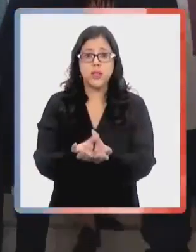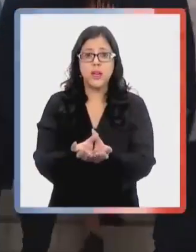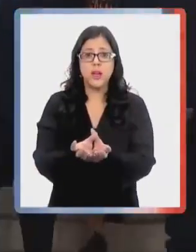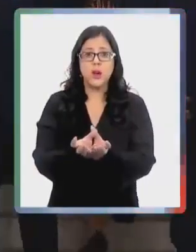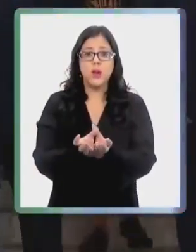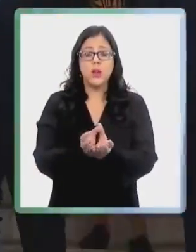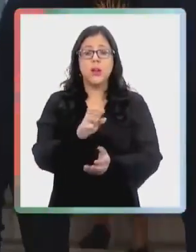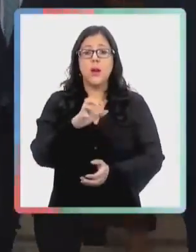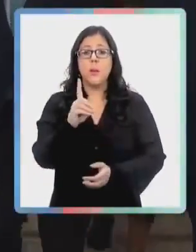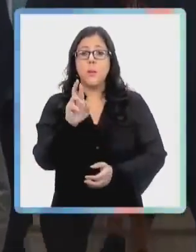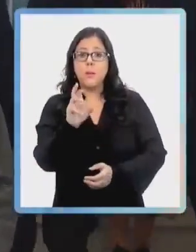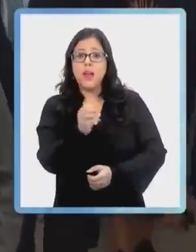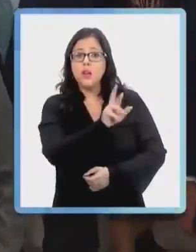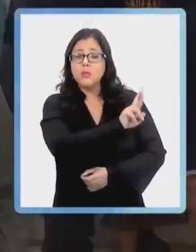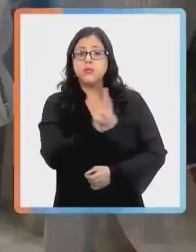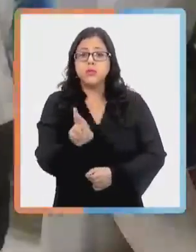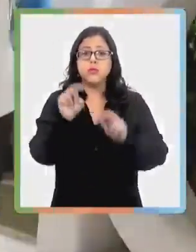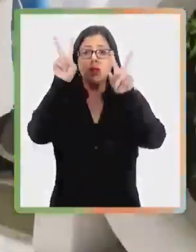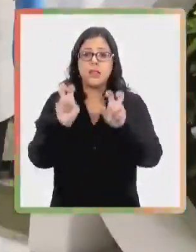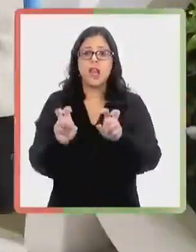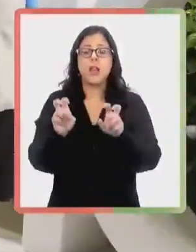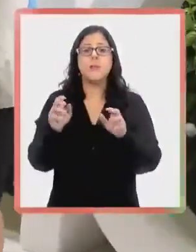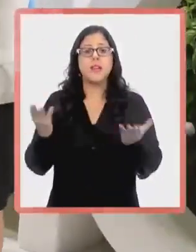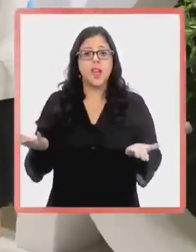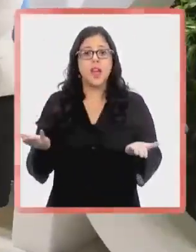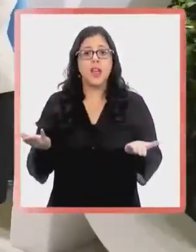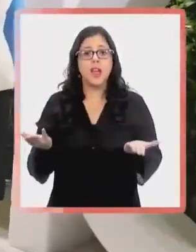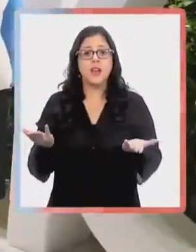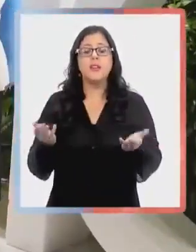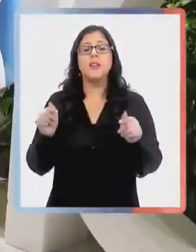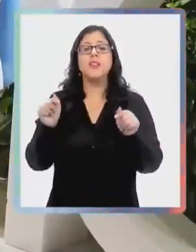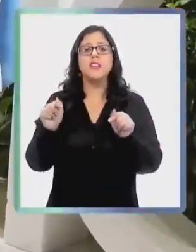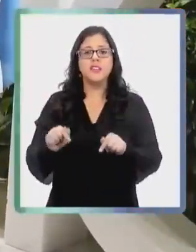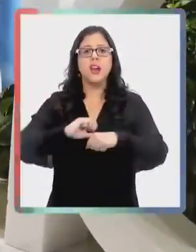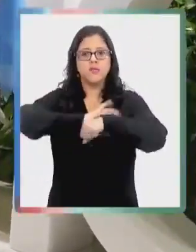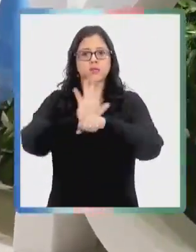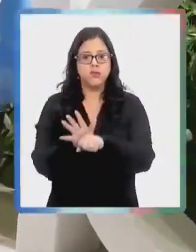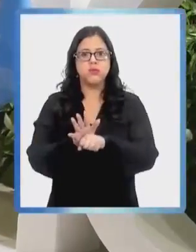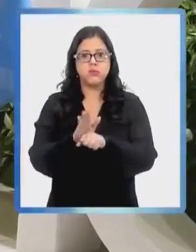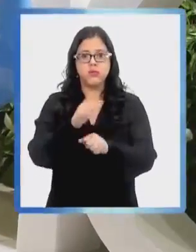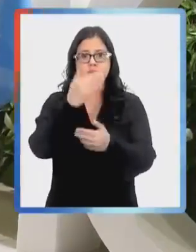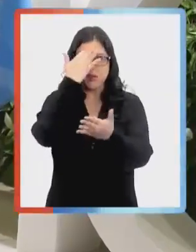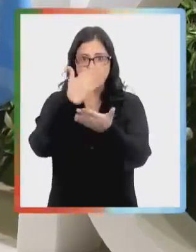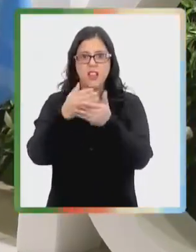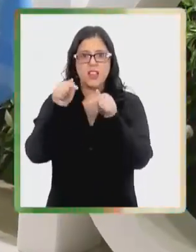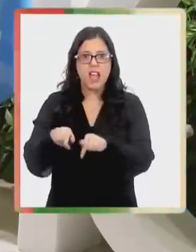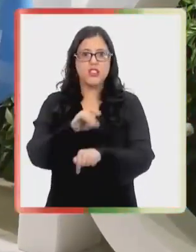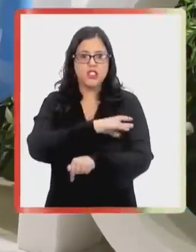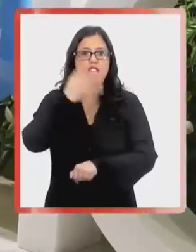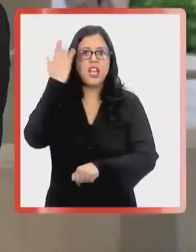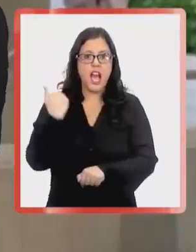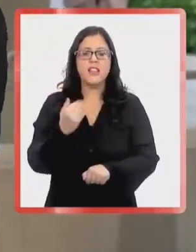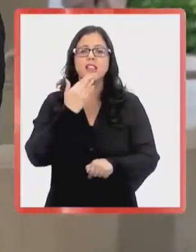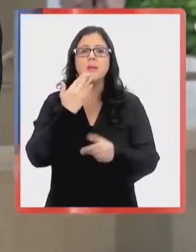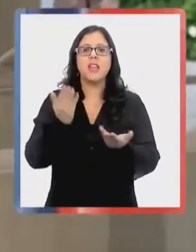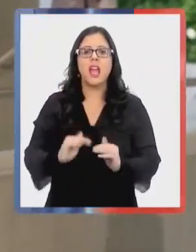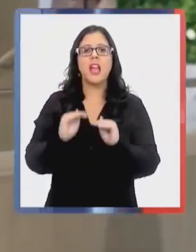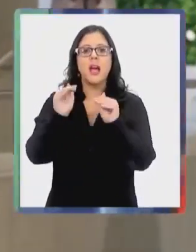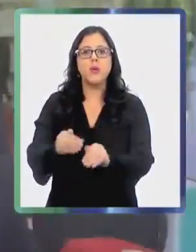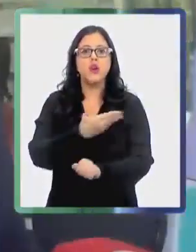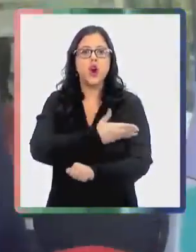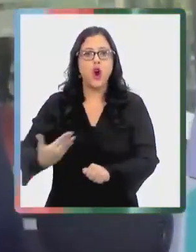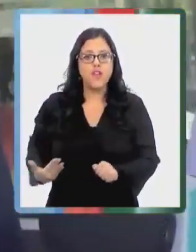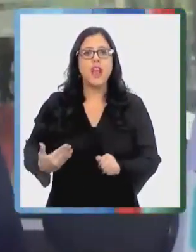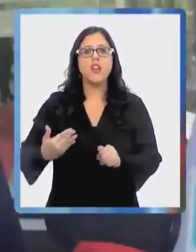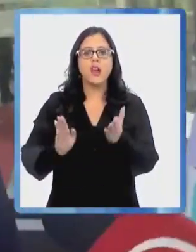de Chile frente a la pandemia por COVID-19 y expresó su respaldo a la reforma a la salud que el gobierno ha emprendido. Sé